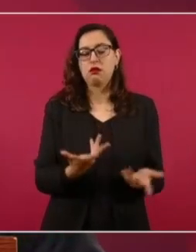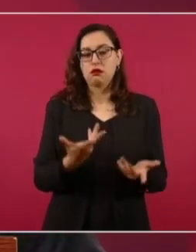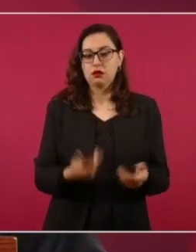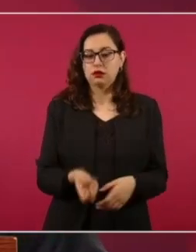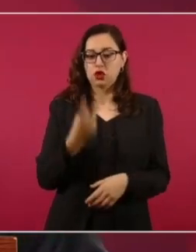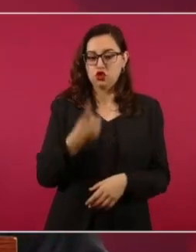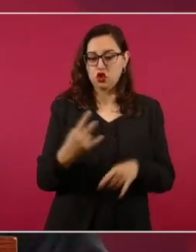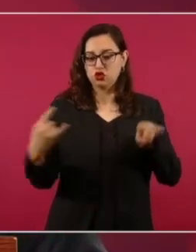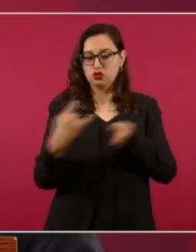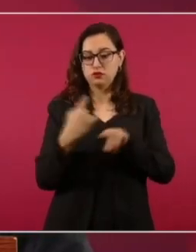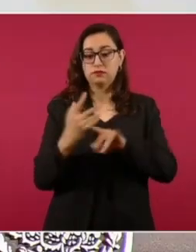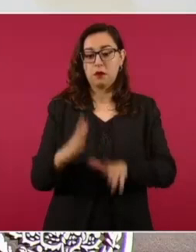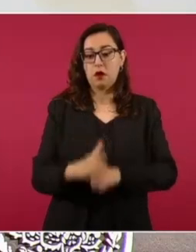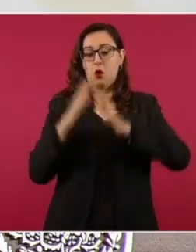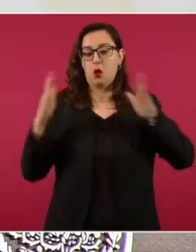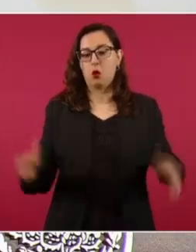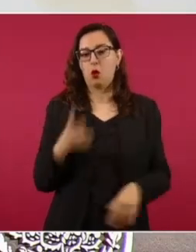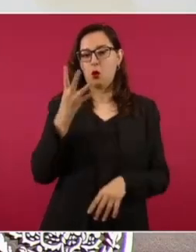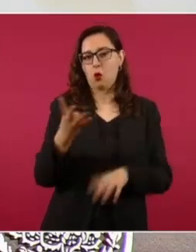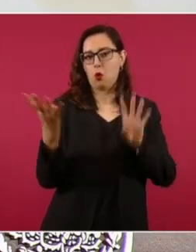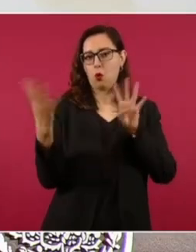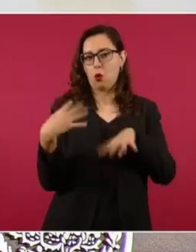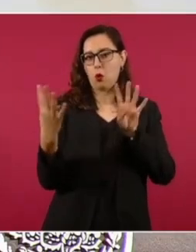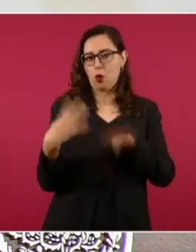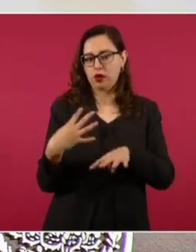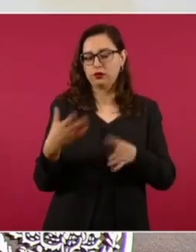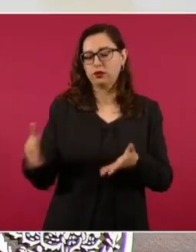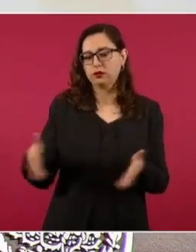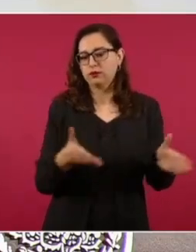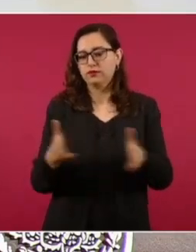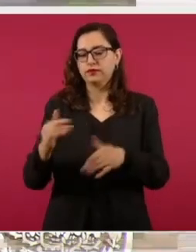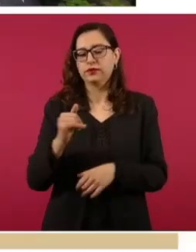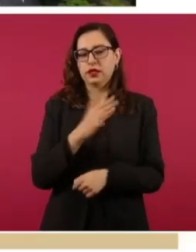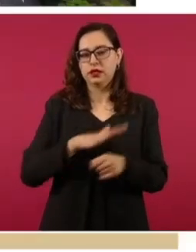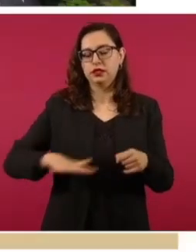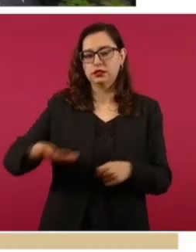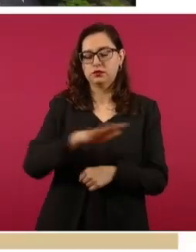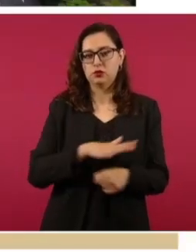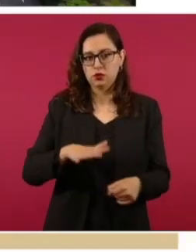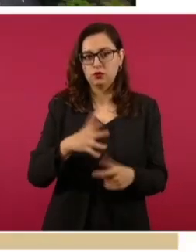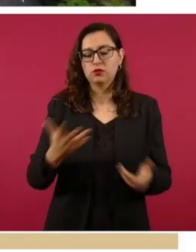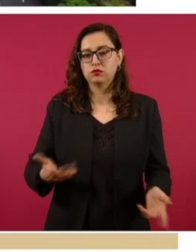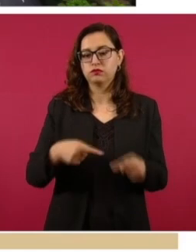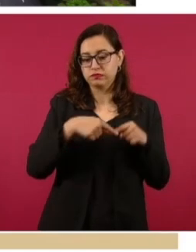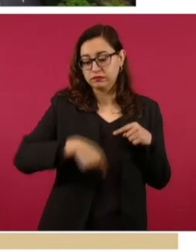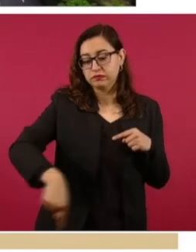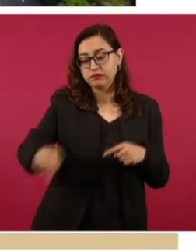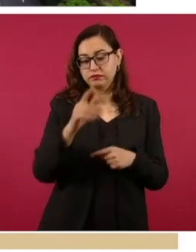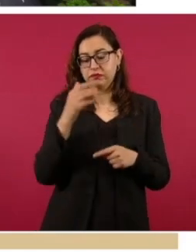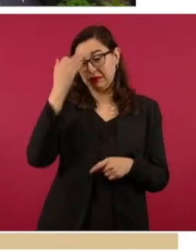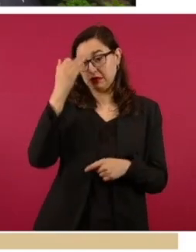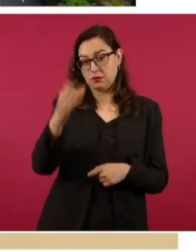una vía de 3.6 kilómetros que forma parte del corredor interoceánico del Istmo de Tehuantepec. Ahorraríamos 20 minutos desde